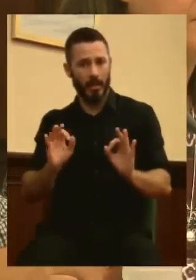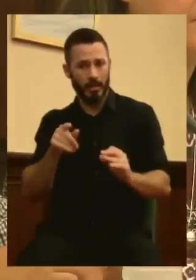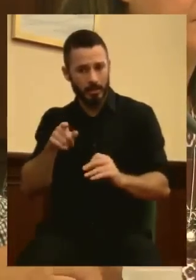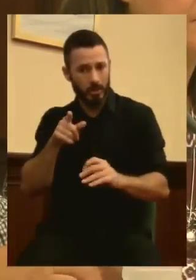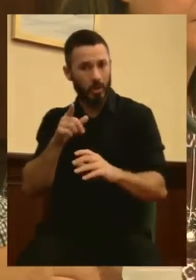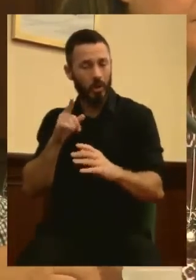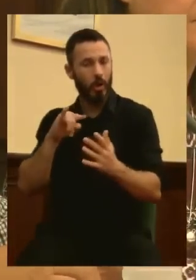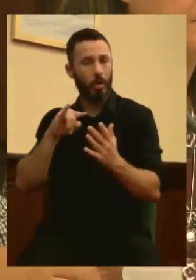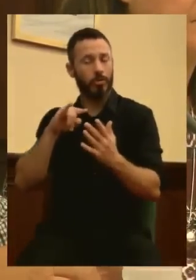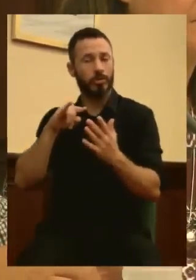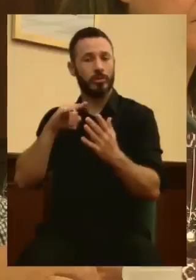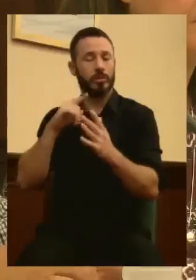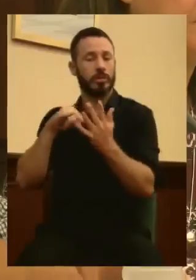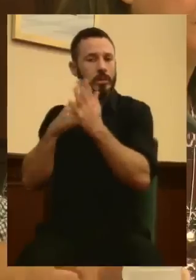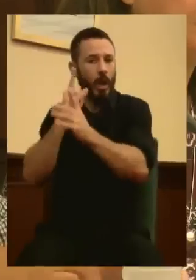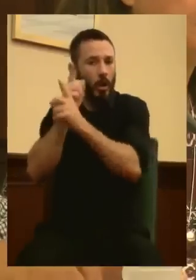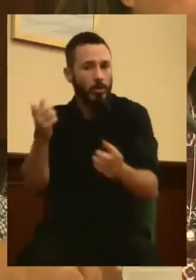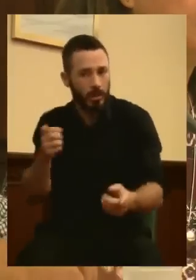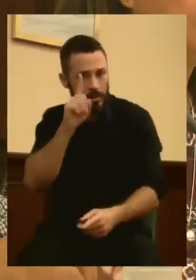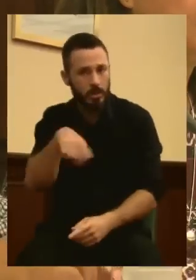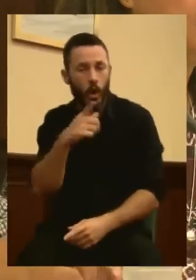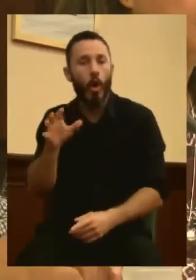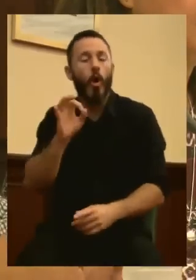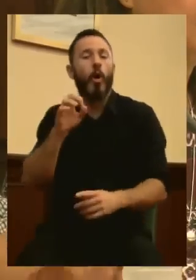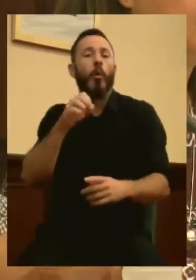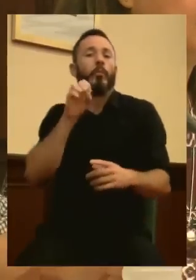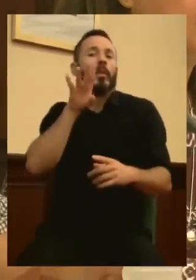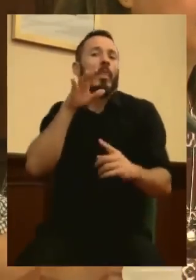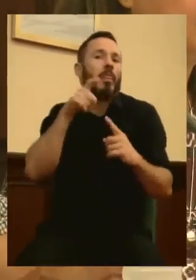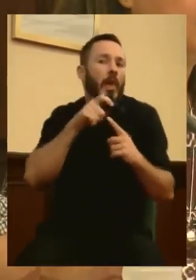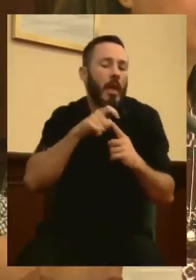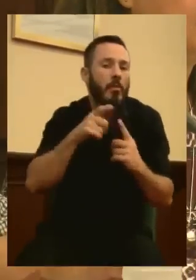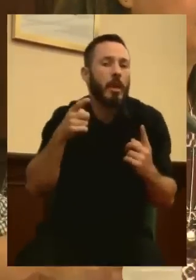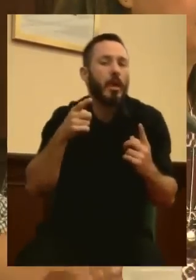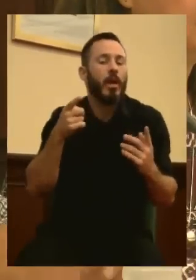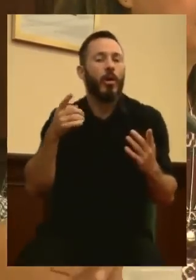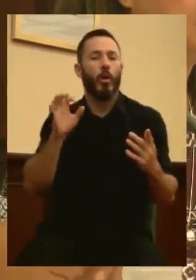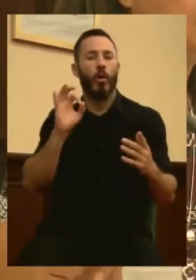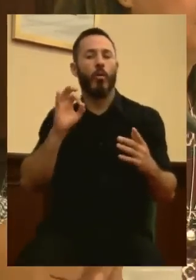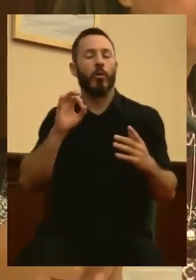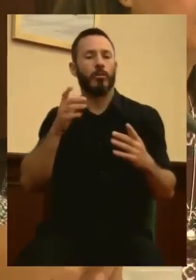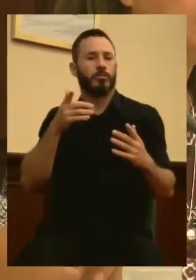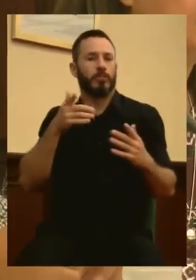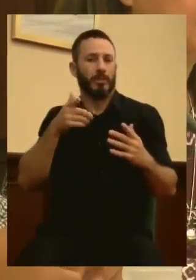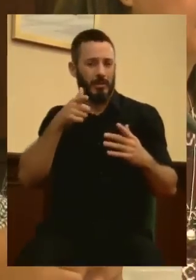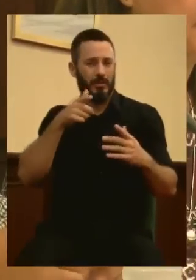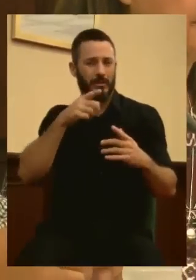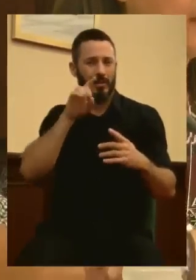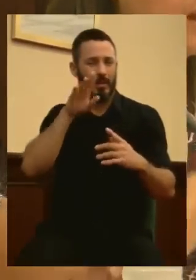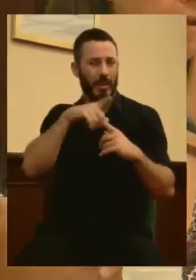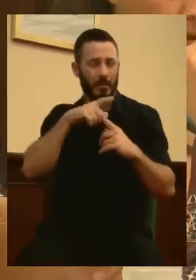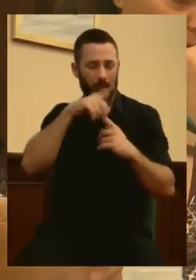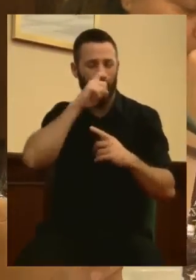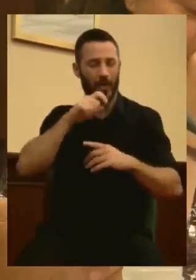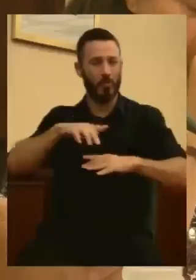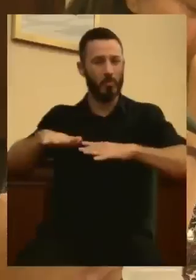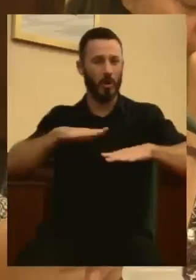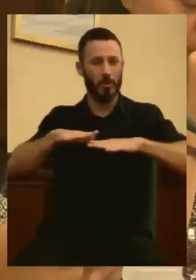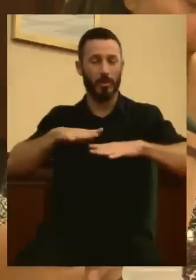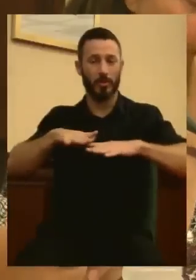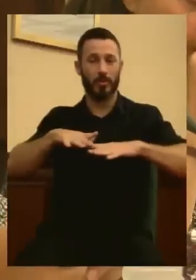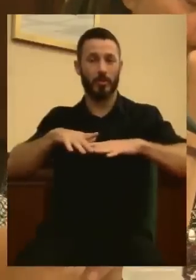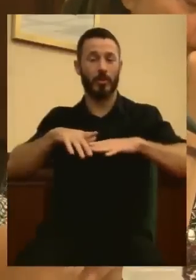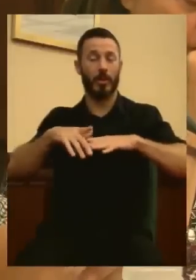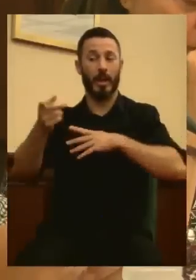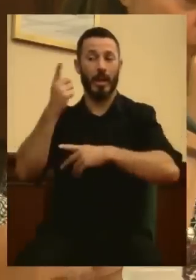euros? ¿O se referían quizás al 15M local? Un movimiento que recordarán ustedes, según las encuestas